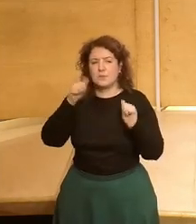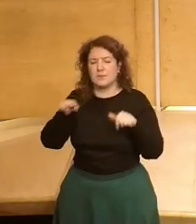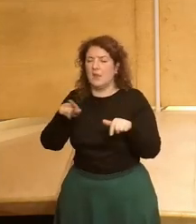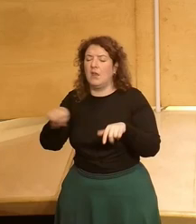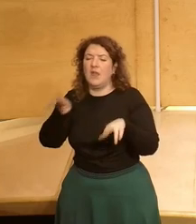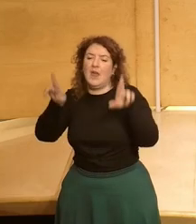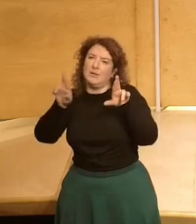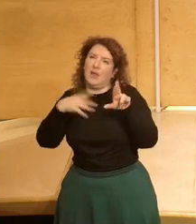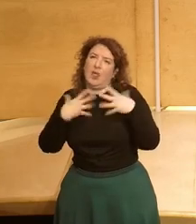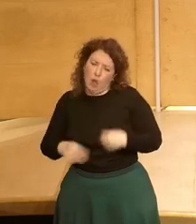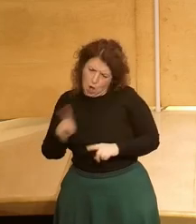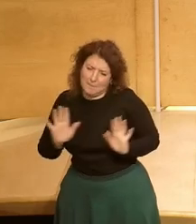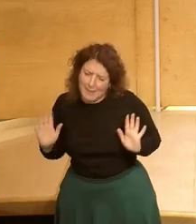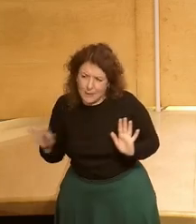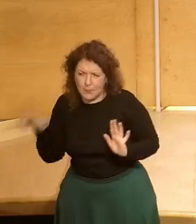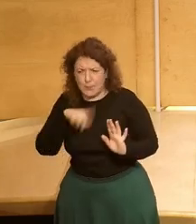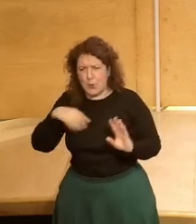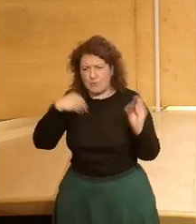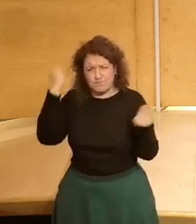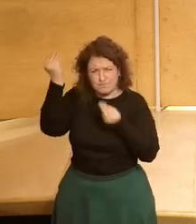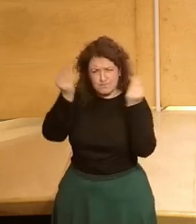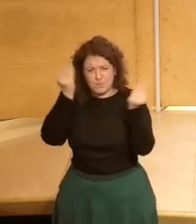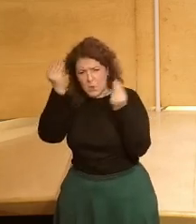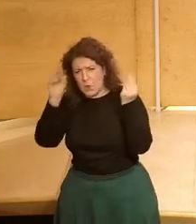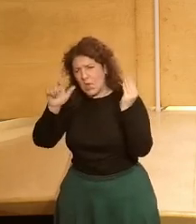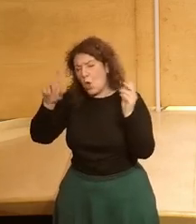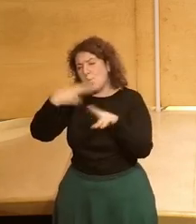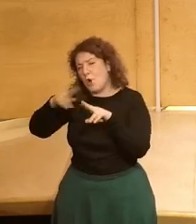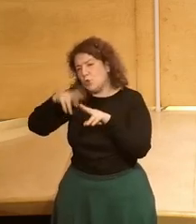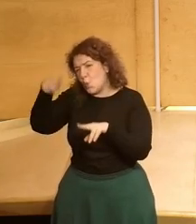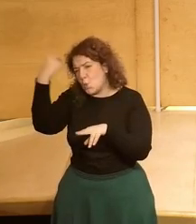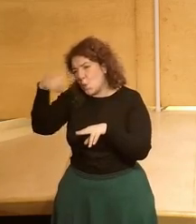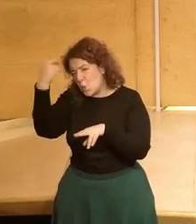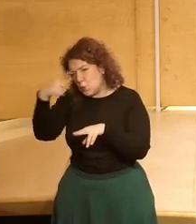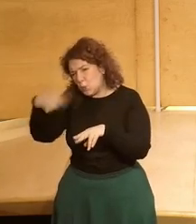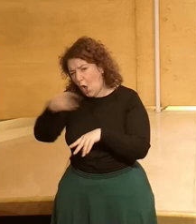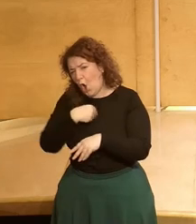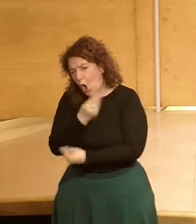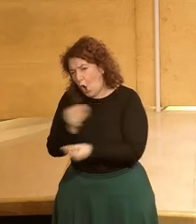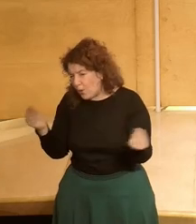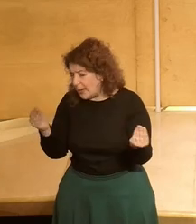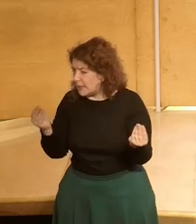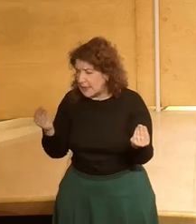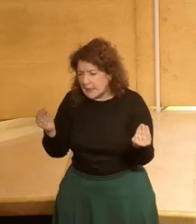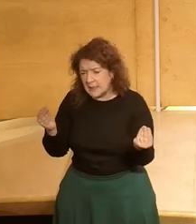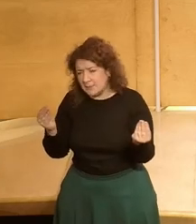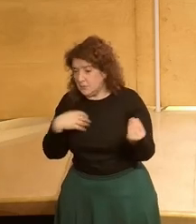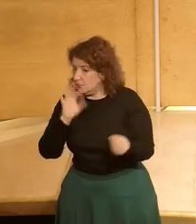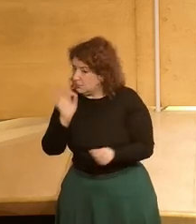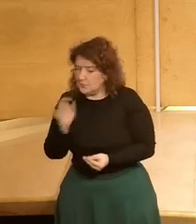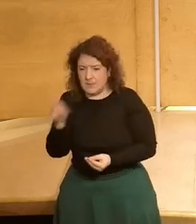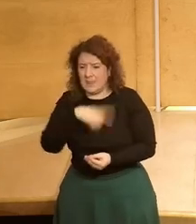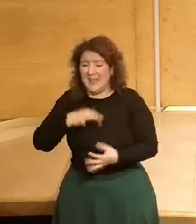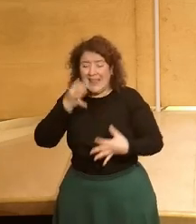desesperanzador pero si un poco trasladando lo que yo creo que es una cultura política que se está forjando en los jóvenes porque sí que es cierto y no podemos